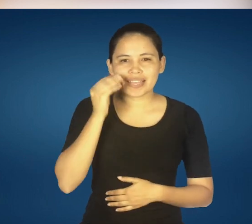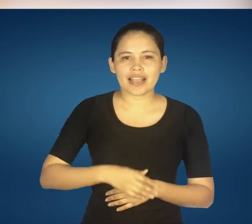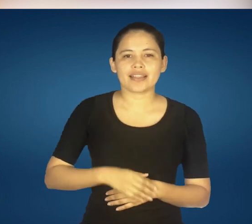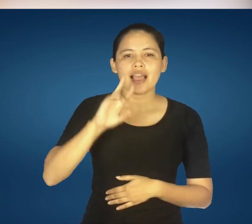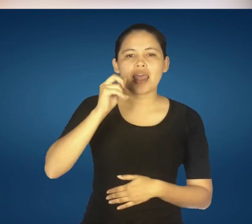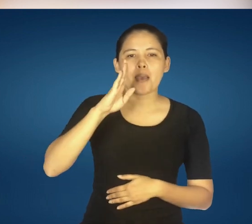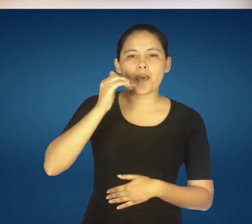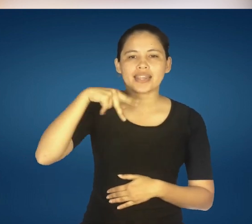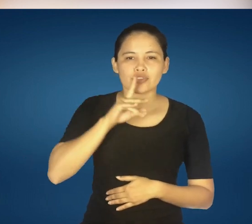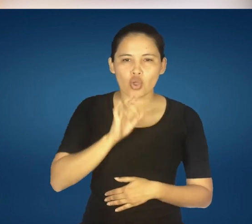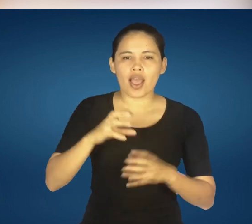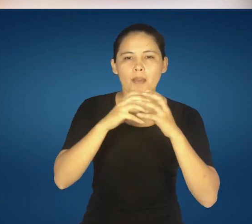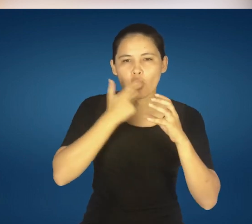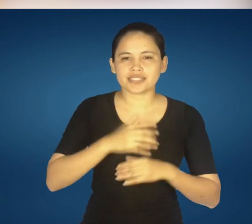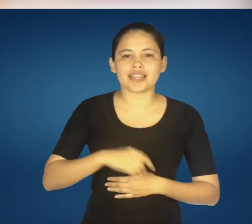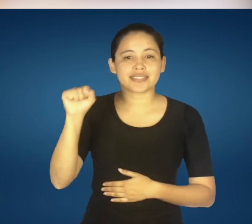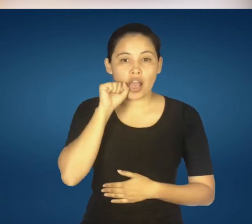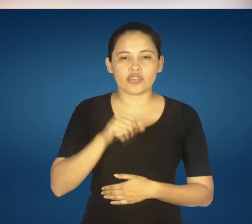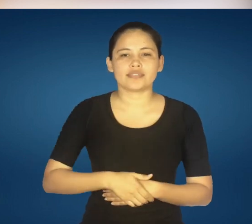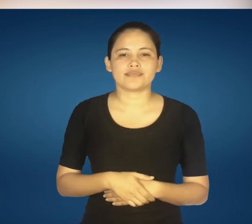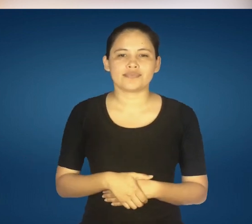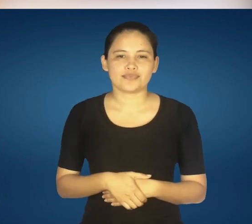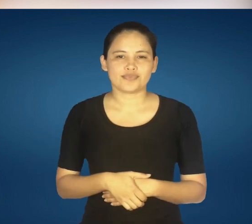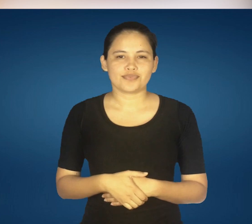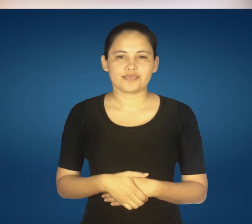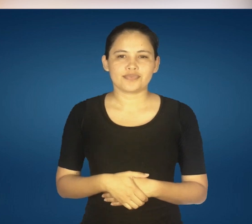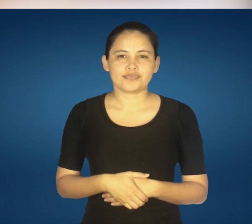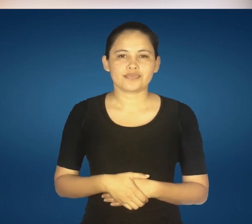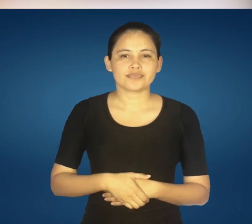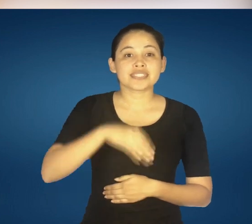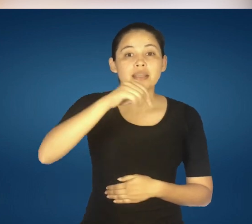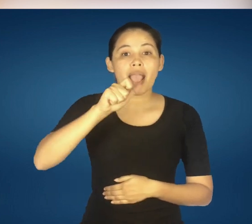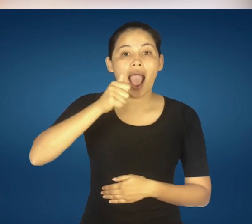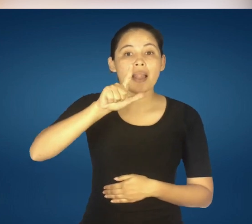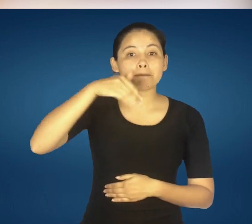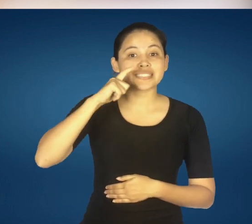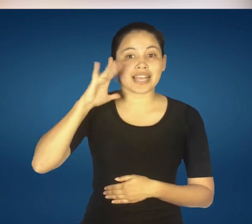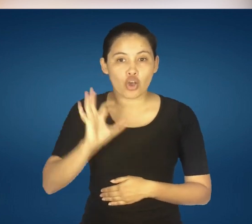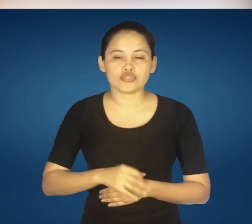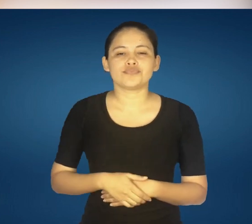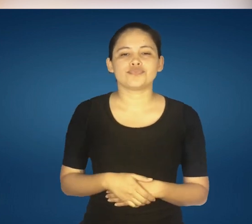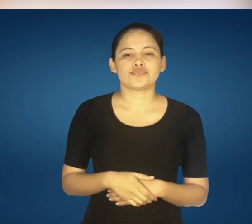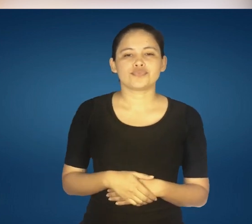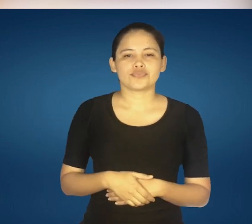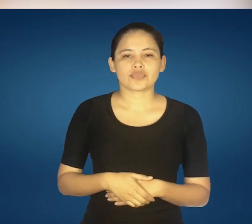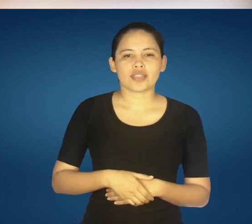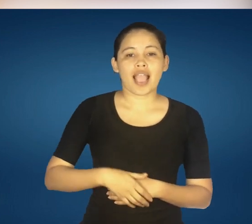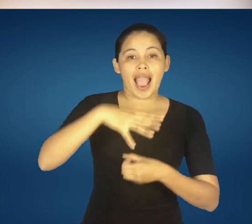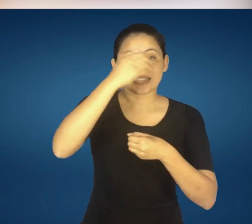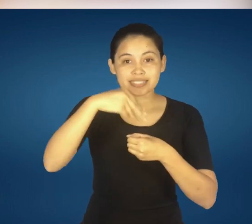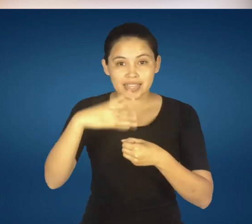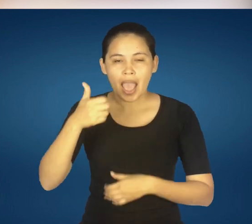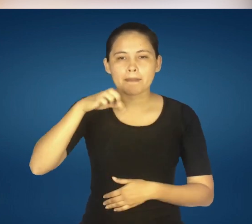perejil, rabanito, remolacha y zanahoria. De siembra en almácigo son